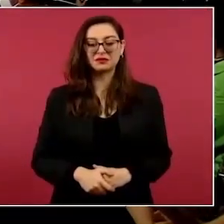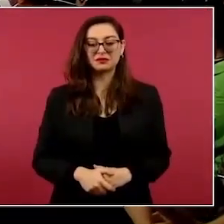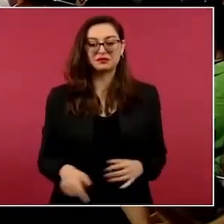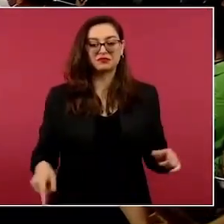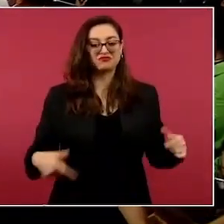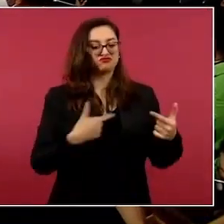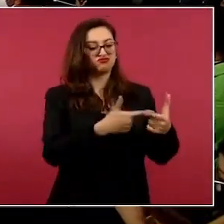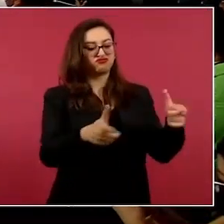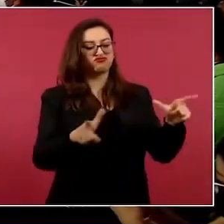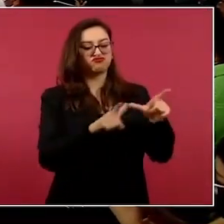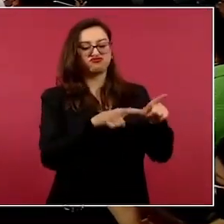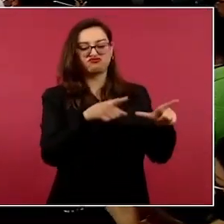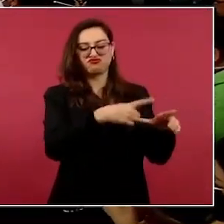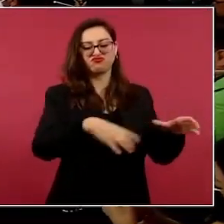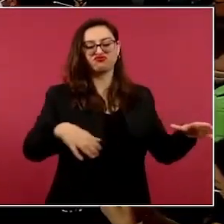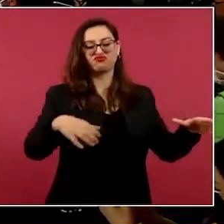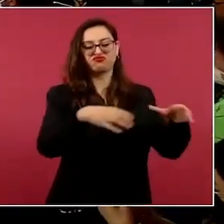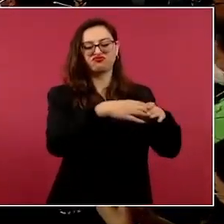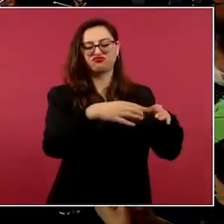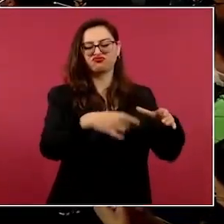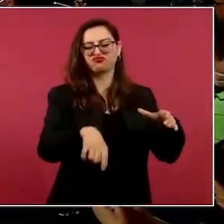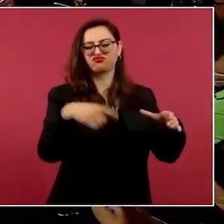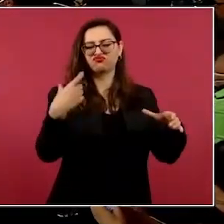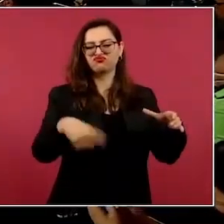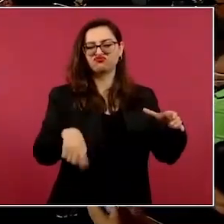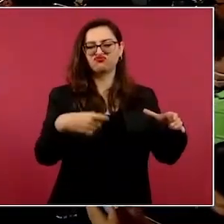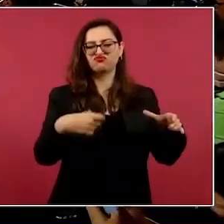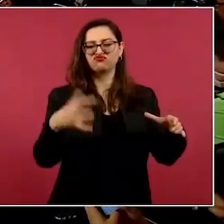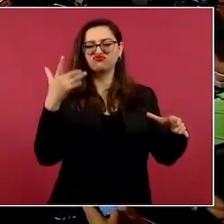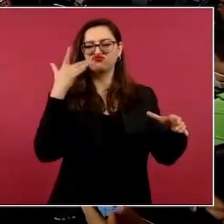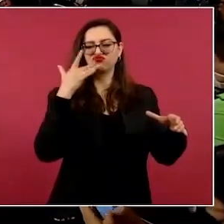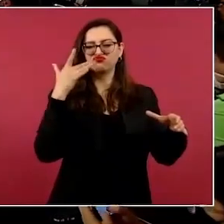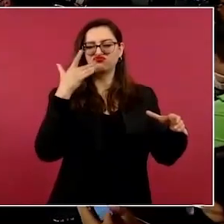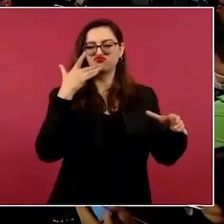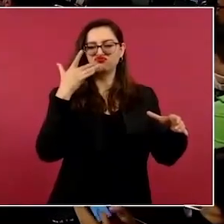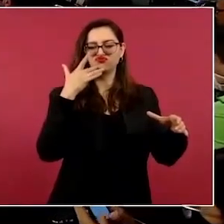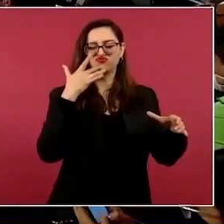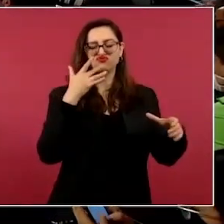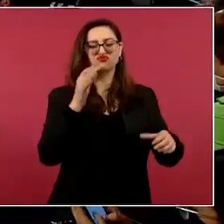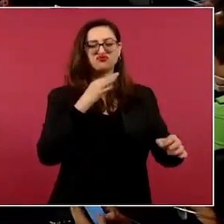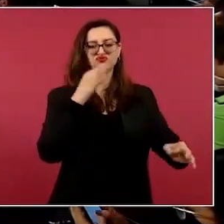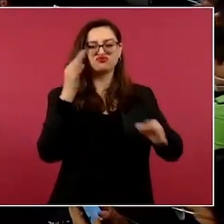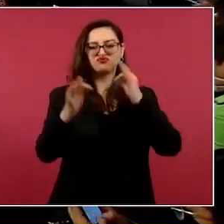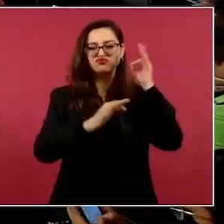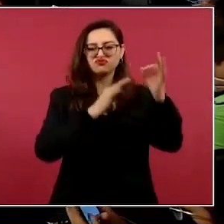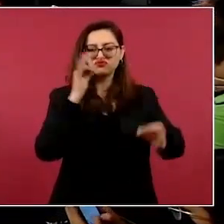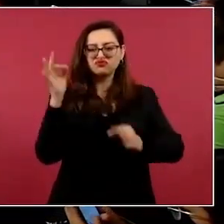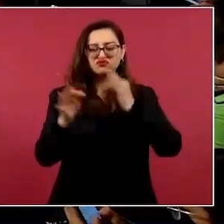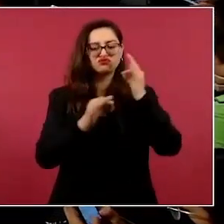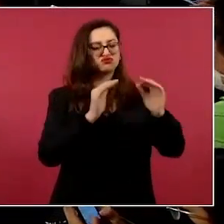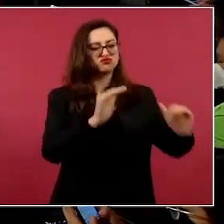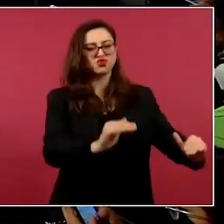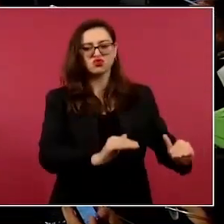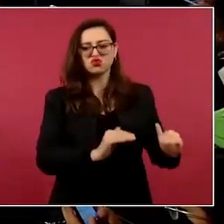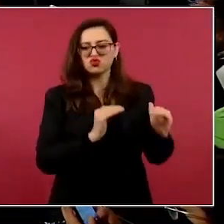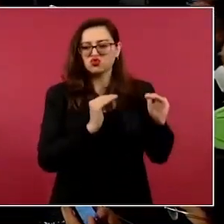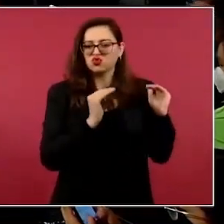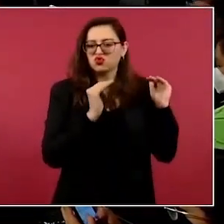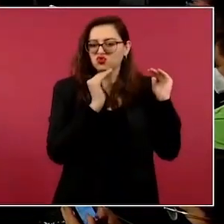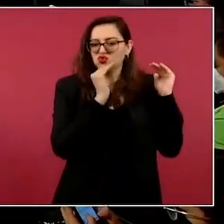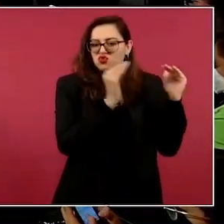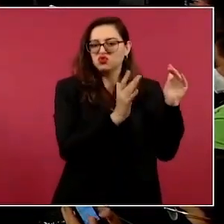la élite, de lo más selecto de los medios de información, que ganan